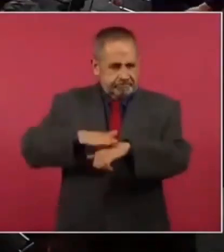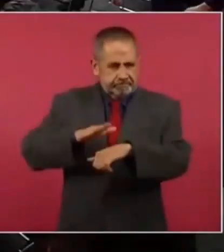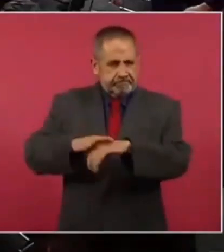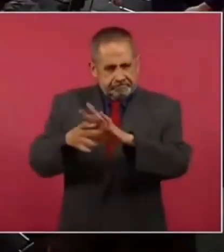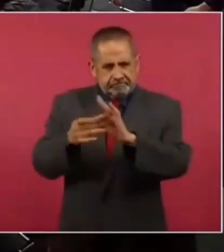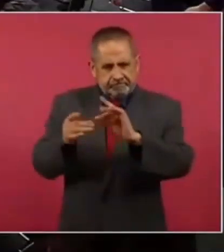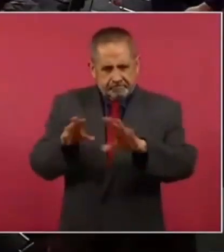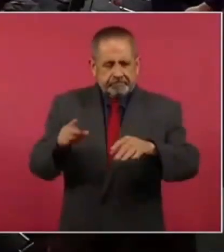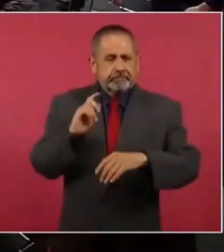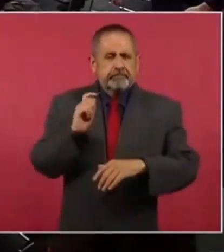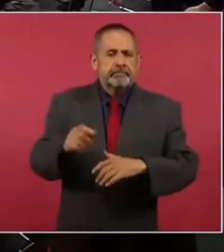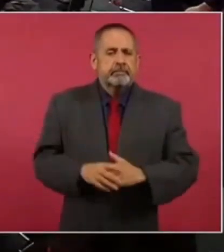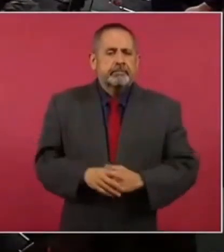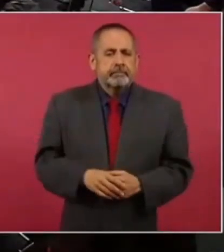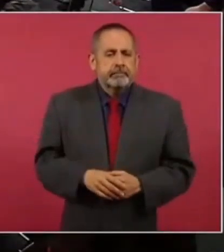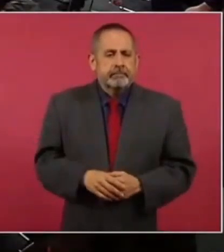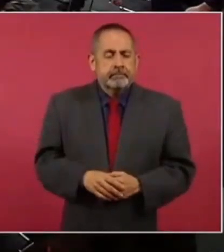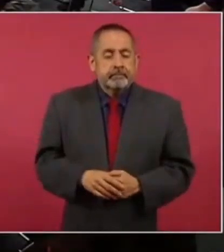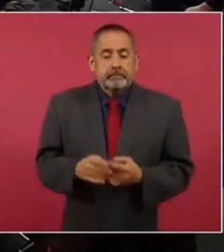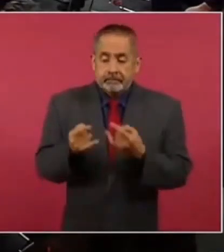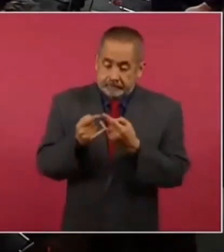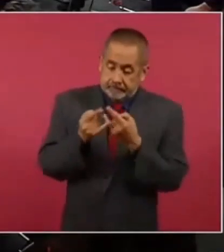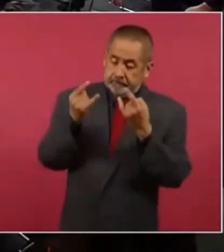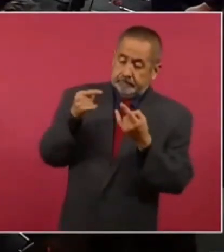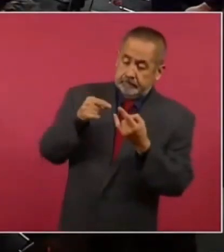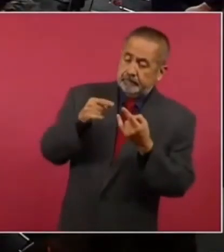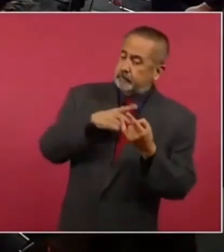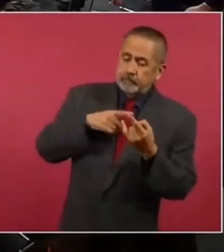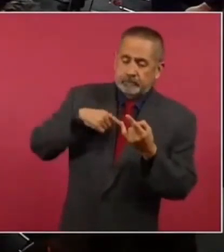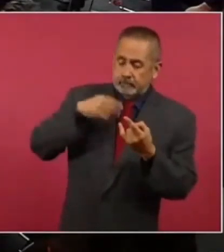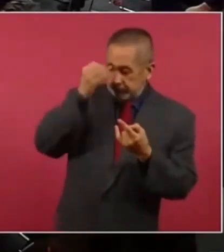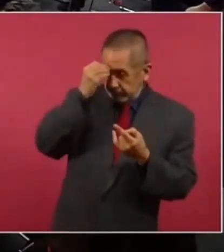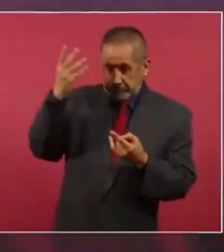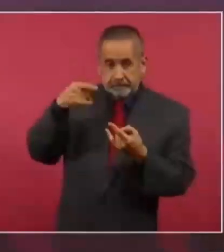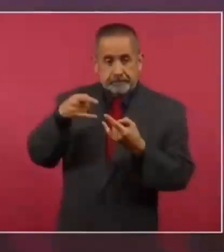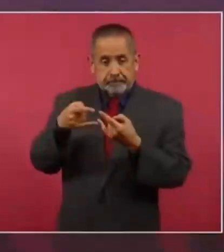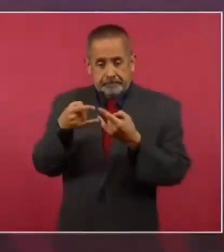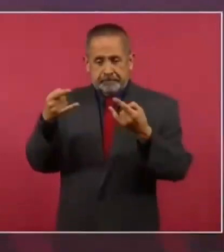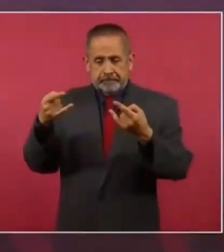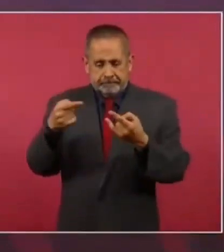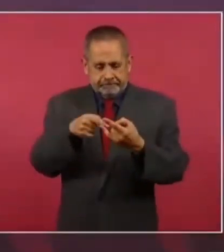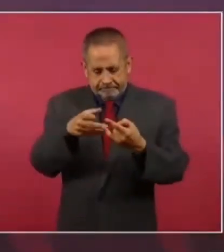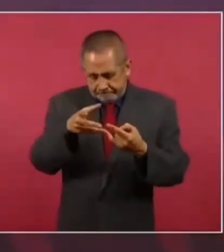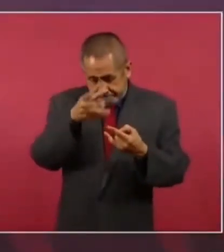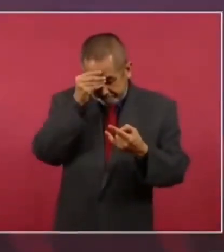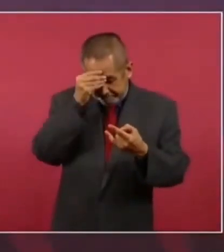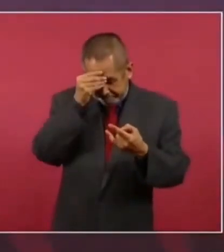La historia, no lo olvidemos, es la maestra de la vida.